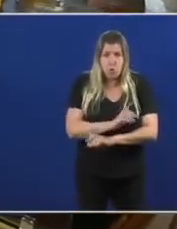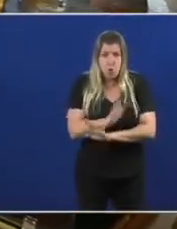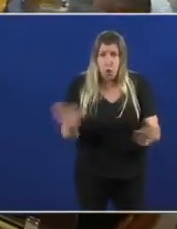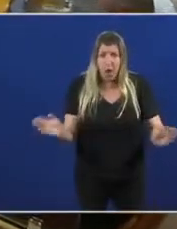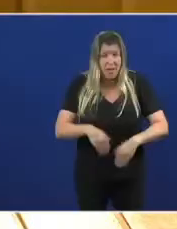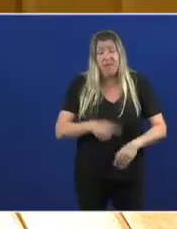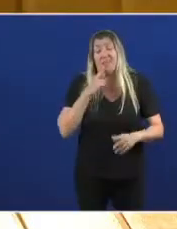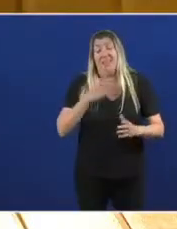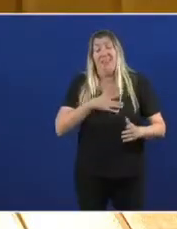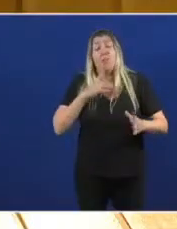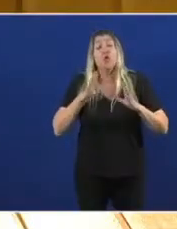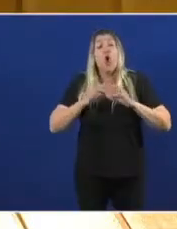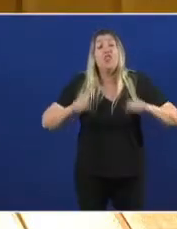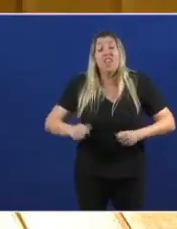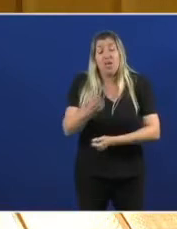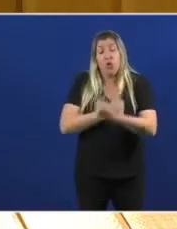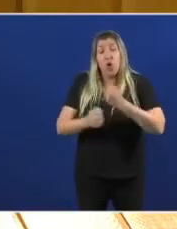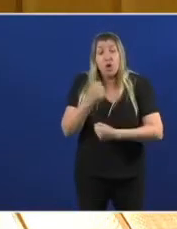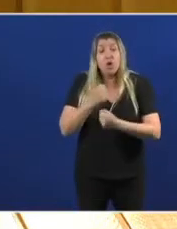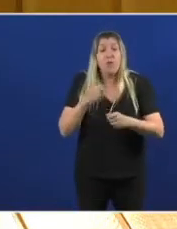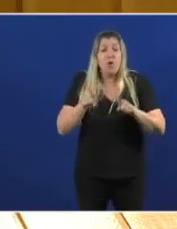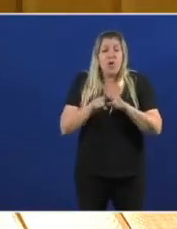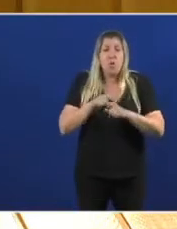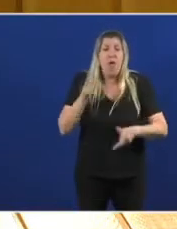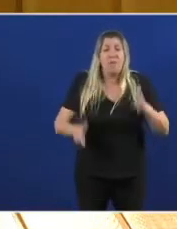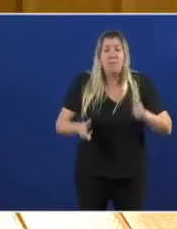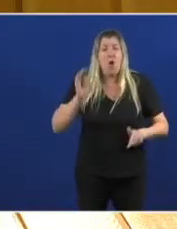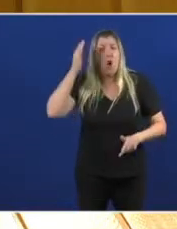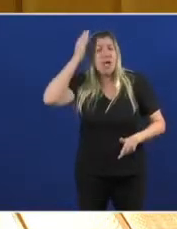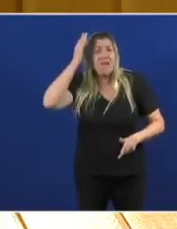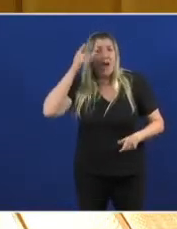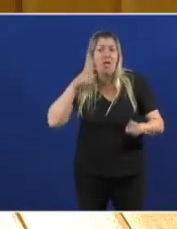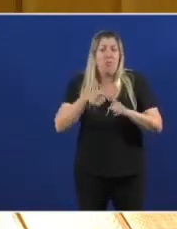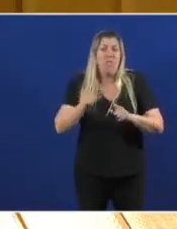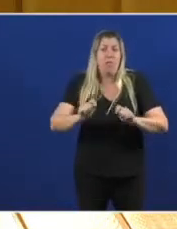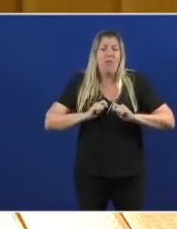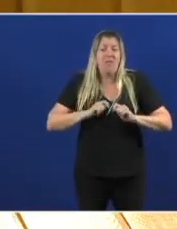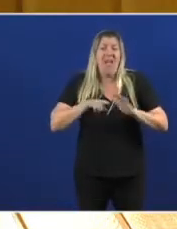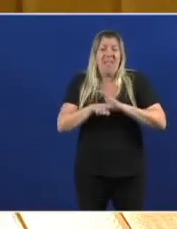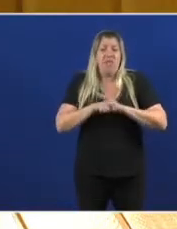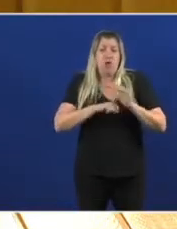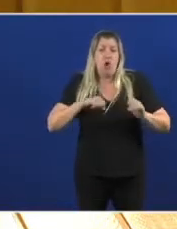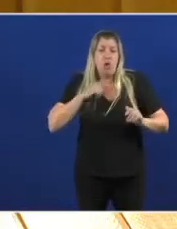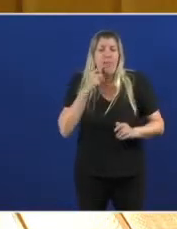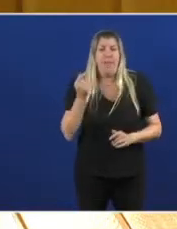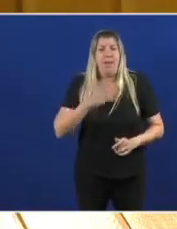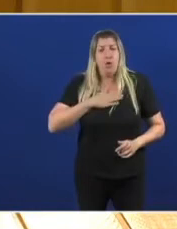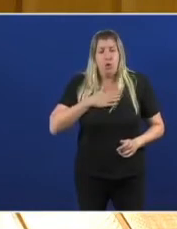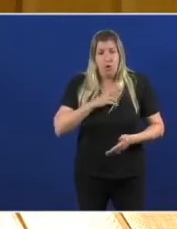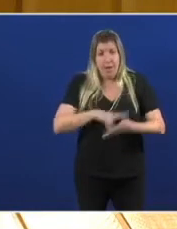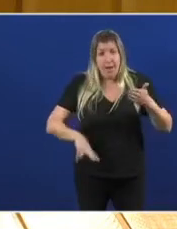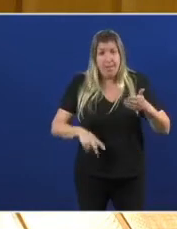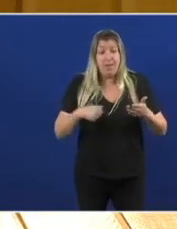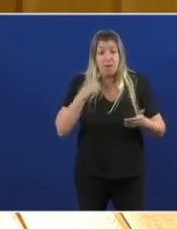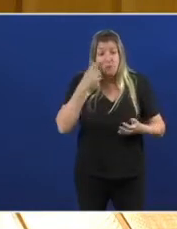Como que teñen Euskadi Ou Navarra Que nos dé a chave Dos nosos cartos Eu tamén son consciente De